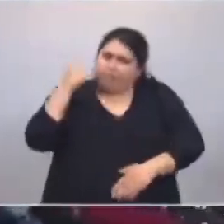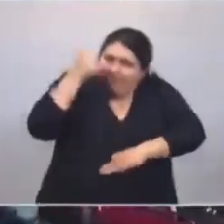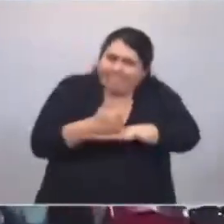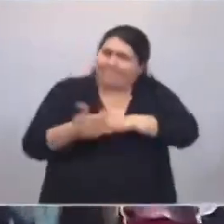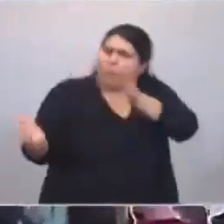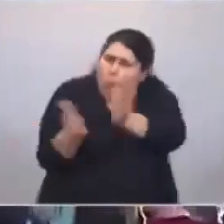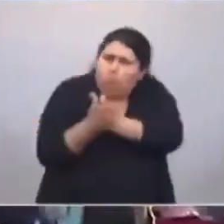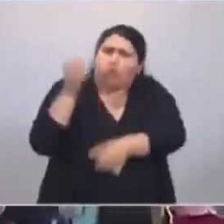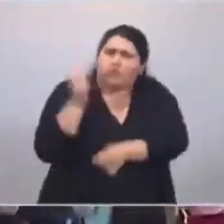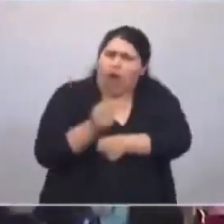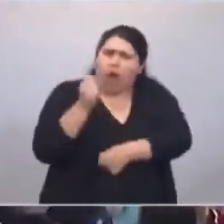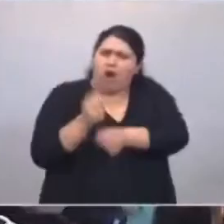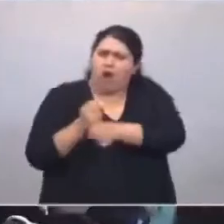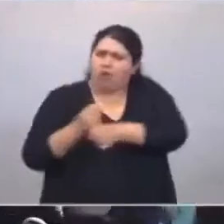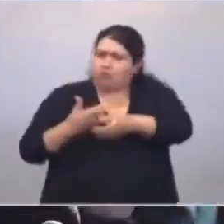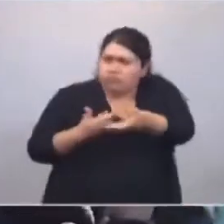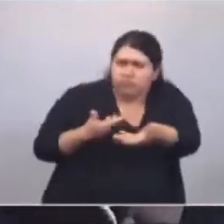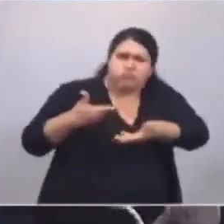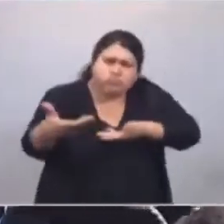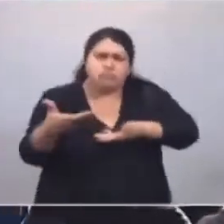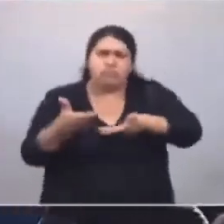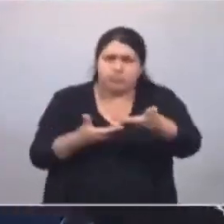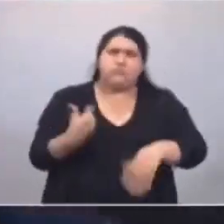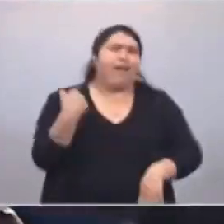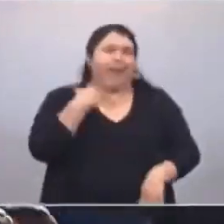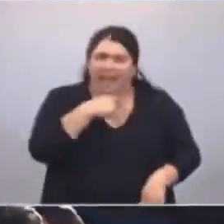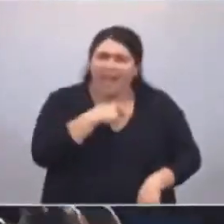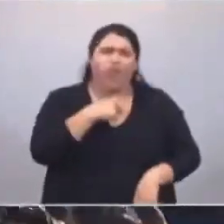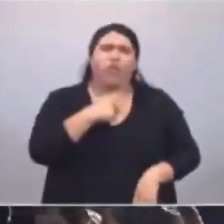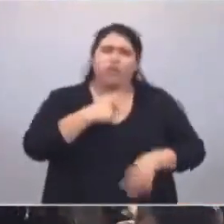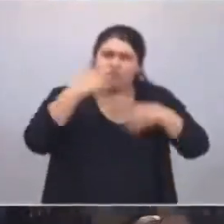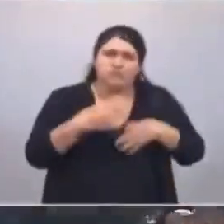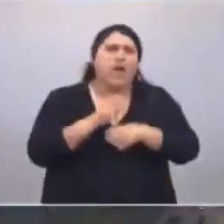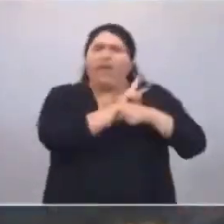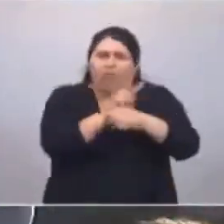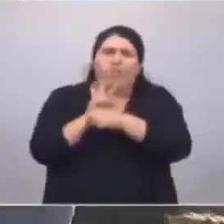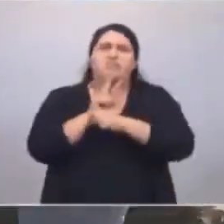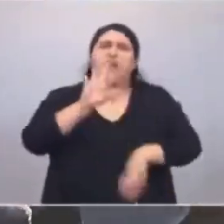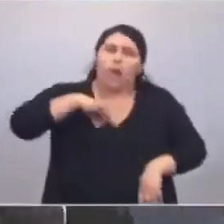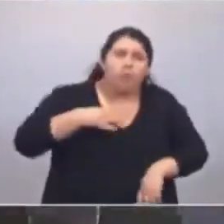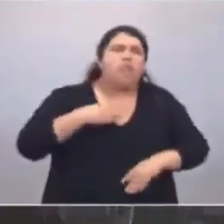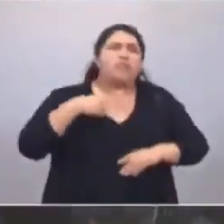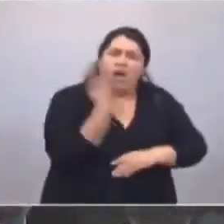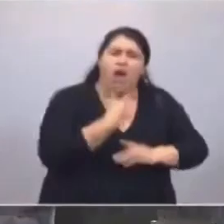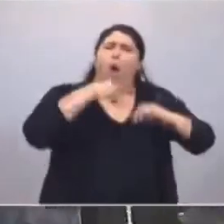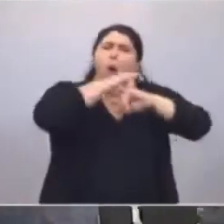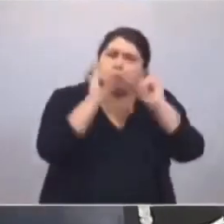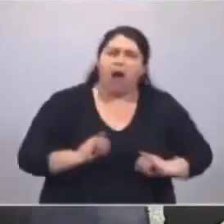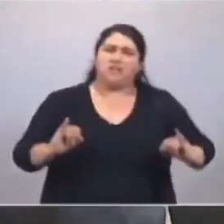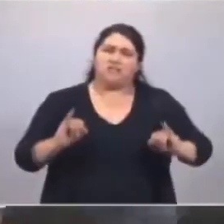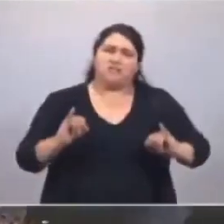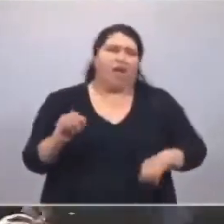trabajando codo a codo porque quiero que la defensa de la vida y de la paz sean